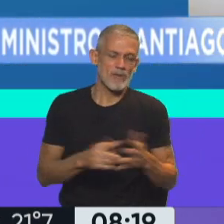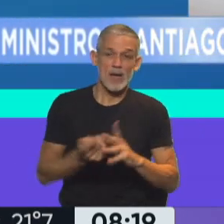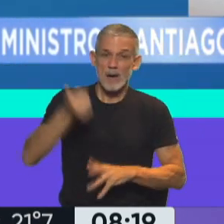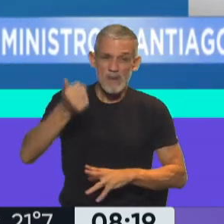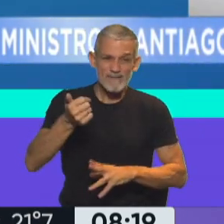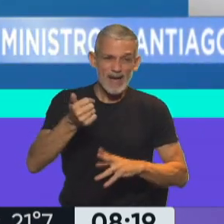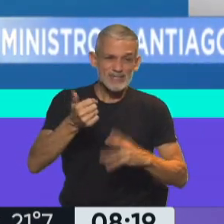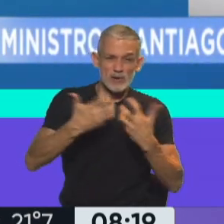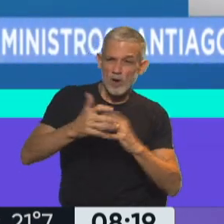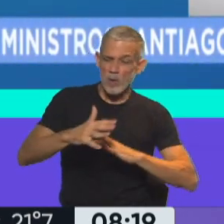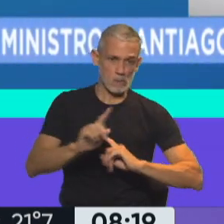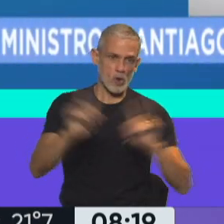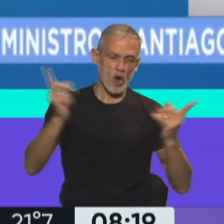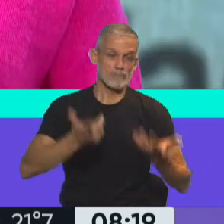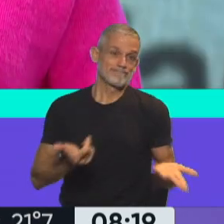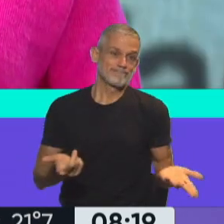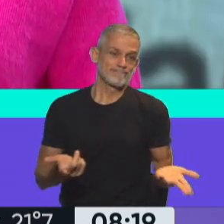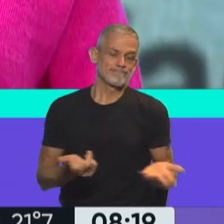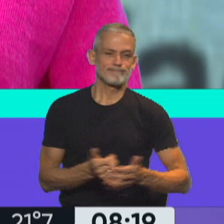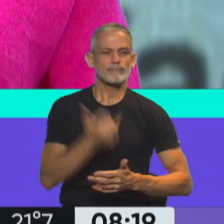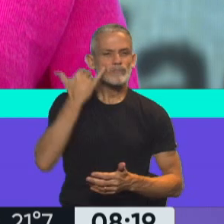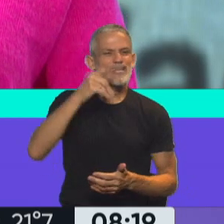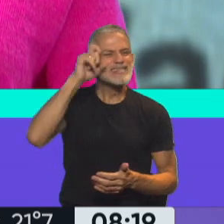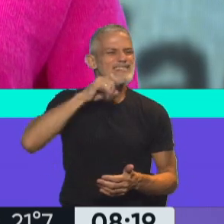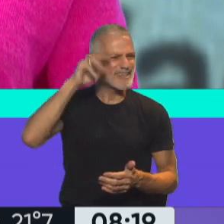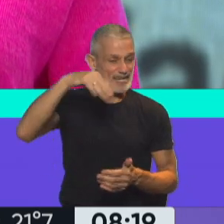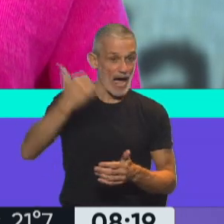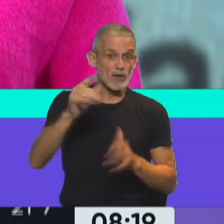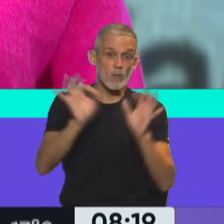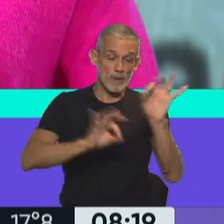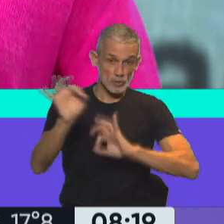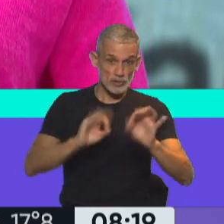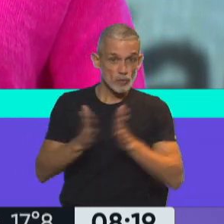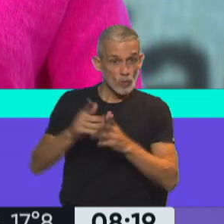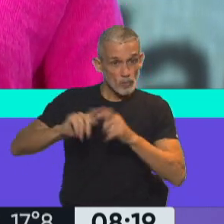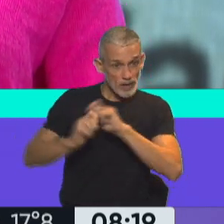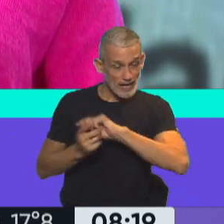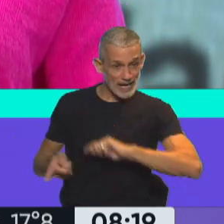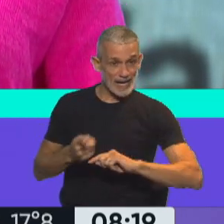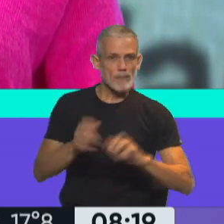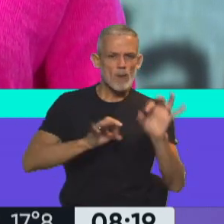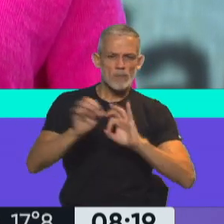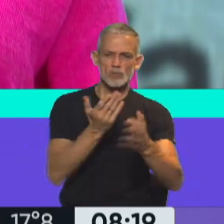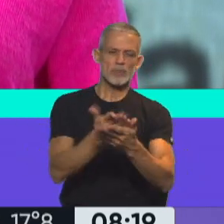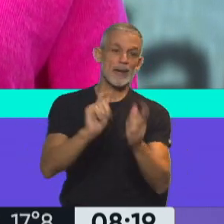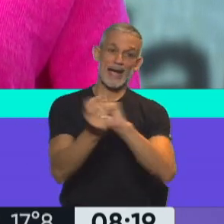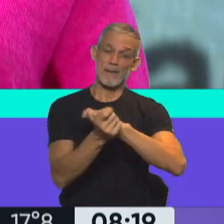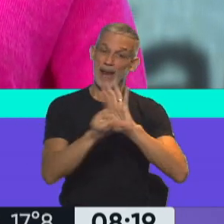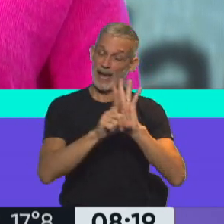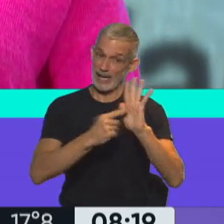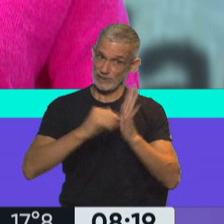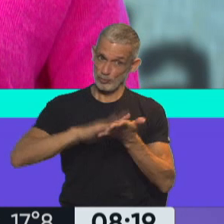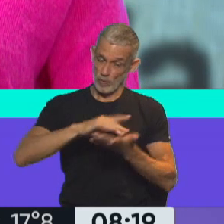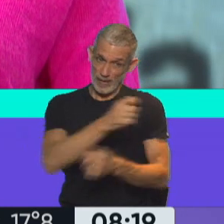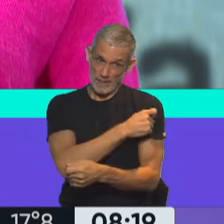fácil la logística de esta vacuna? Tampoco. Ahora, Shedlin, lo cierto es que hay un proyecto de Juntos por el Cambio precisamente para cambiar la ley de vacunas. ¿Lo